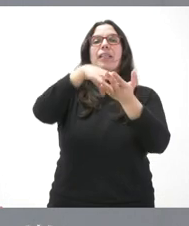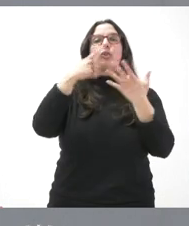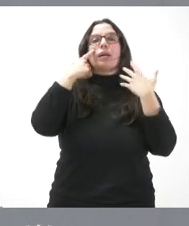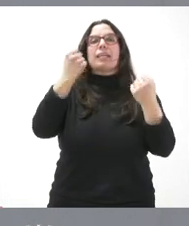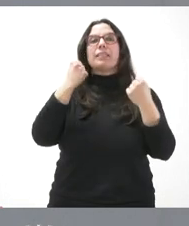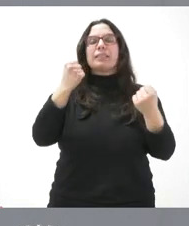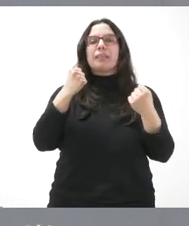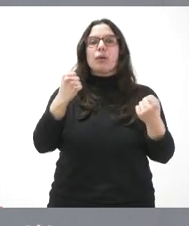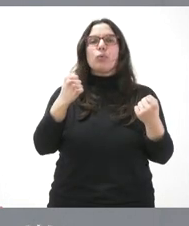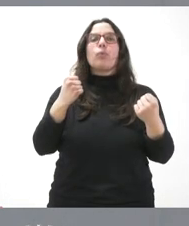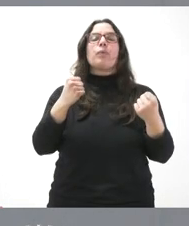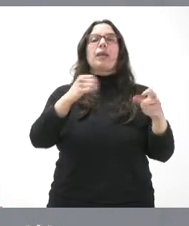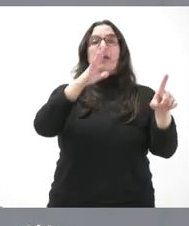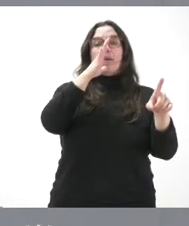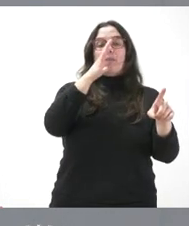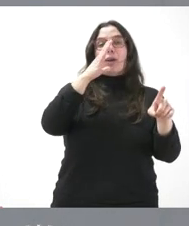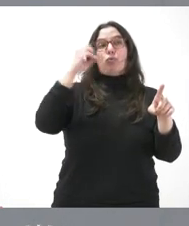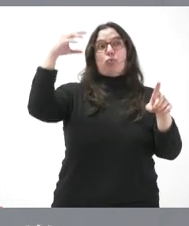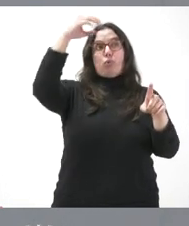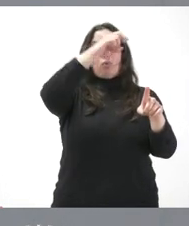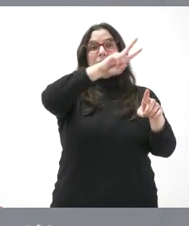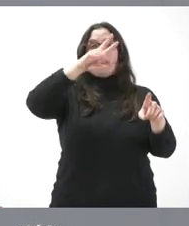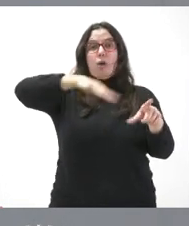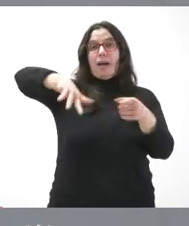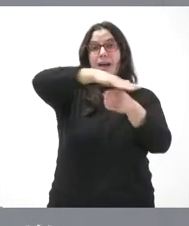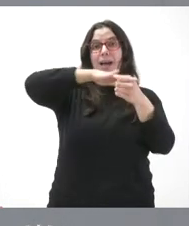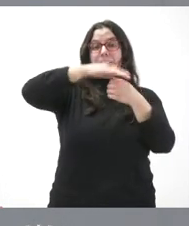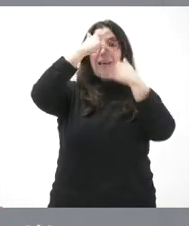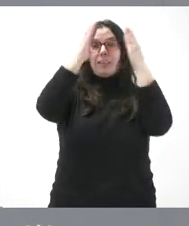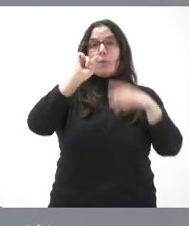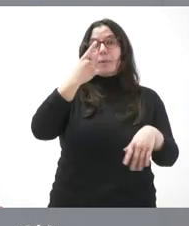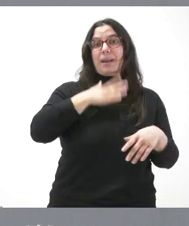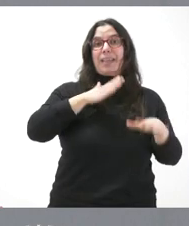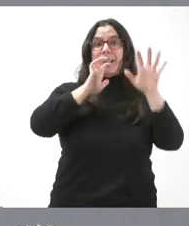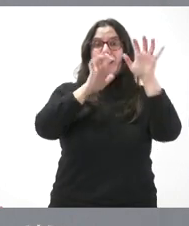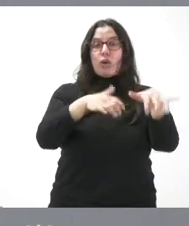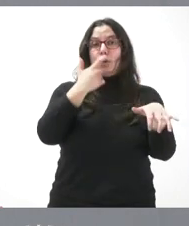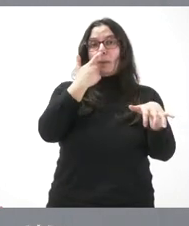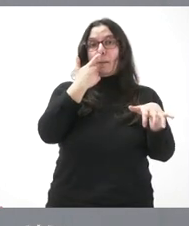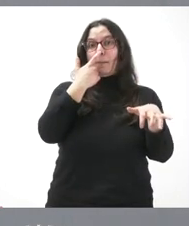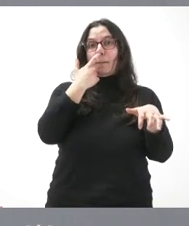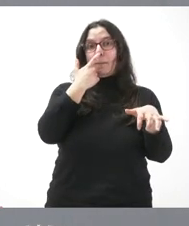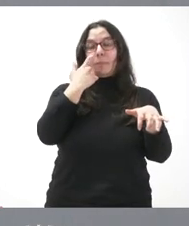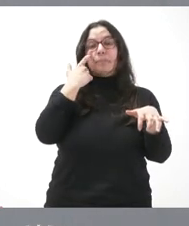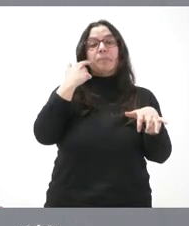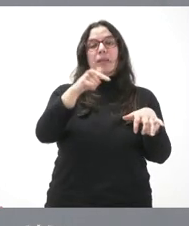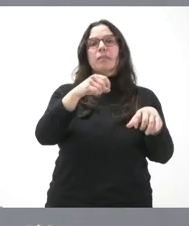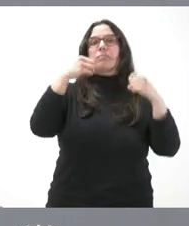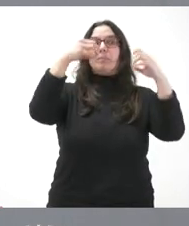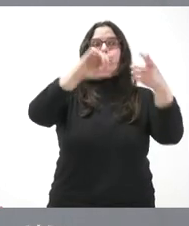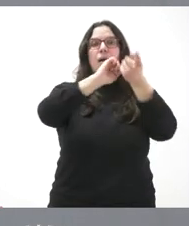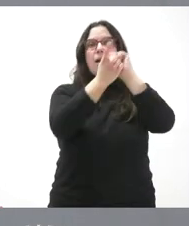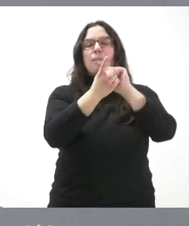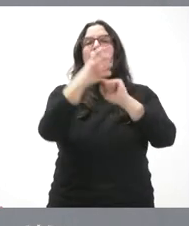Se sustituyen las luminarias existentes en 22 centros de salud del área de atención primaria de León por una tecnología LED. Con este cambio se